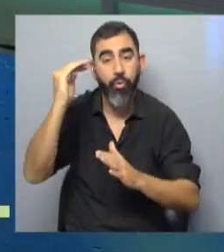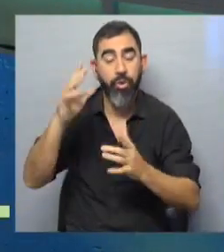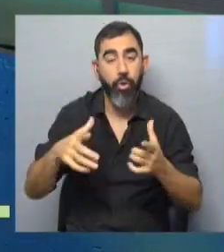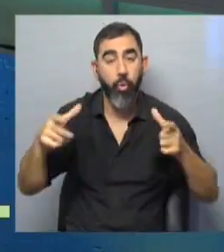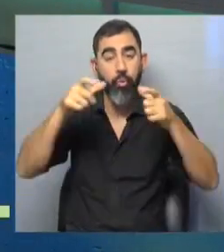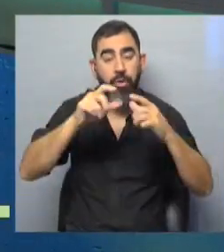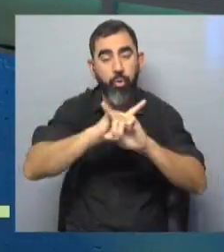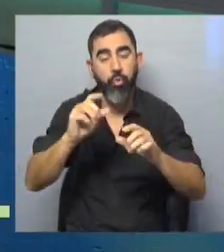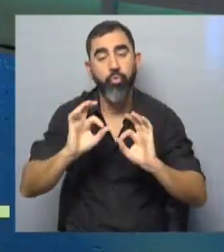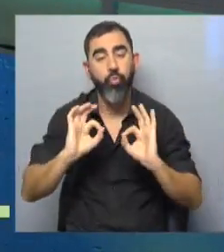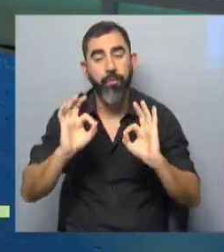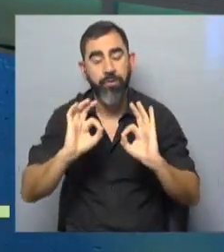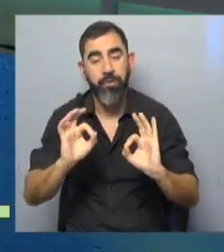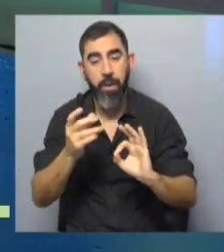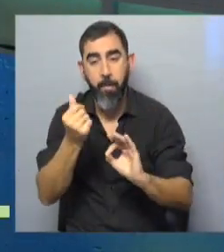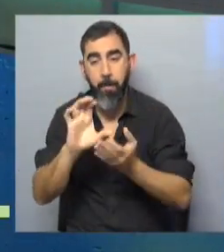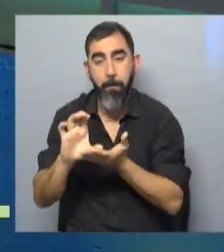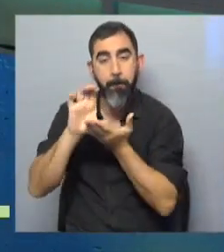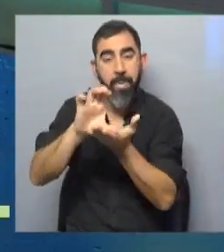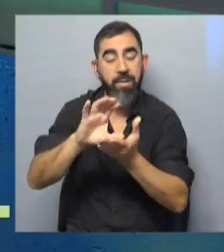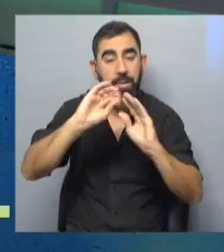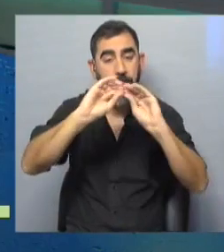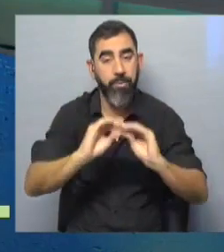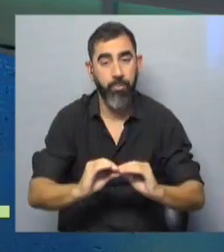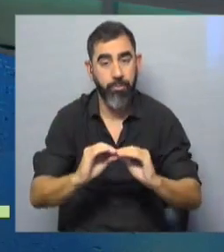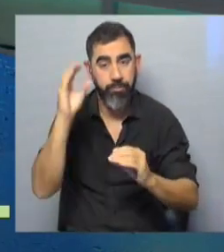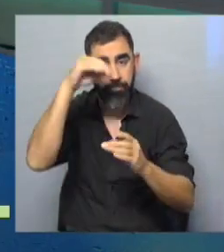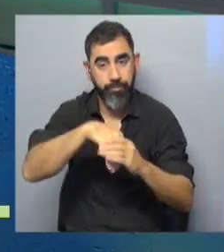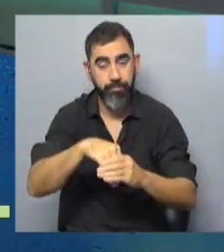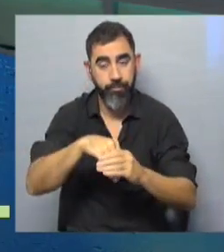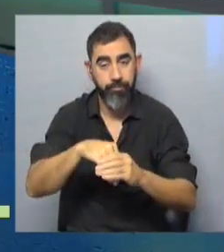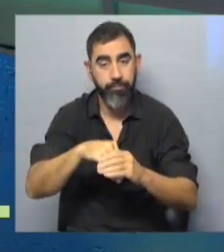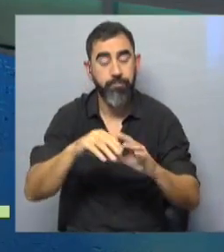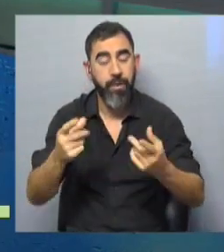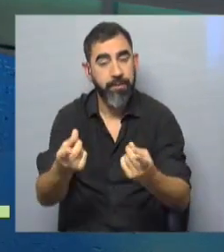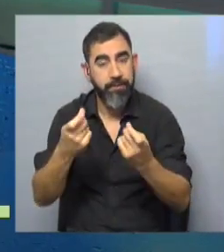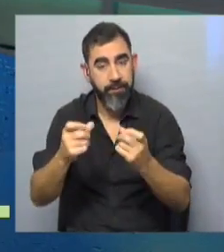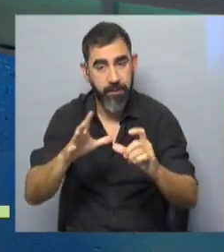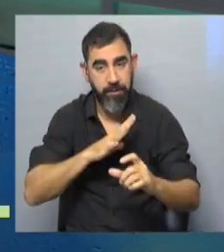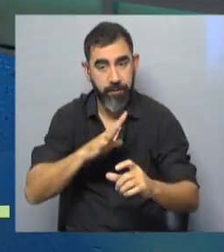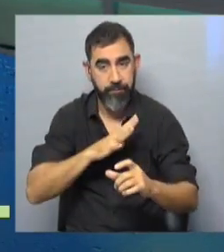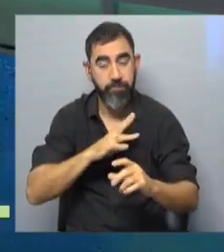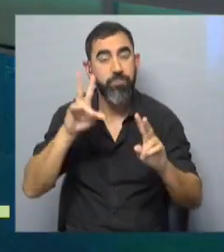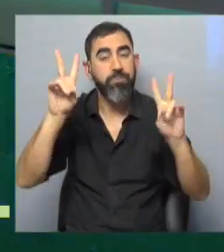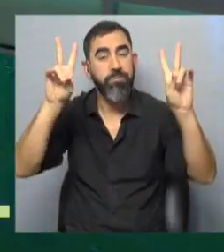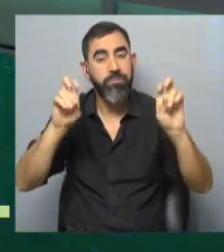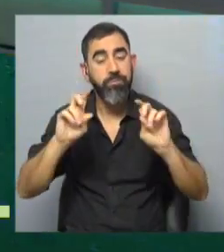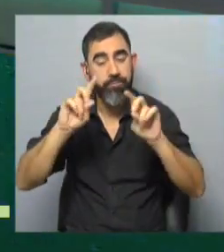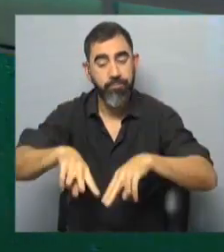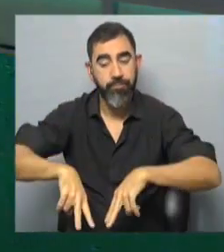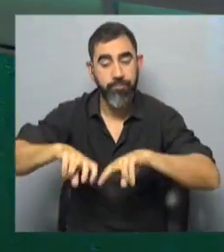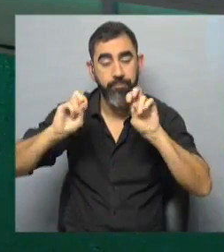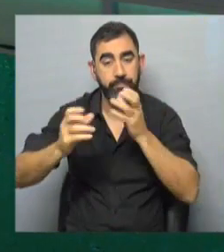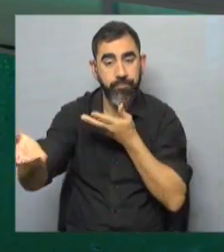suficiente lo dedicado en el proyecto de rendición de cuentas para cubrir las necesidades. Algunos de los temas que vamos a estar analizando y